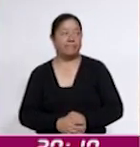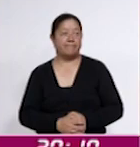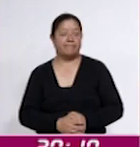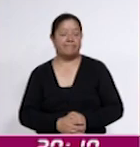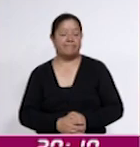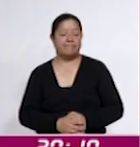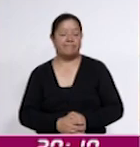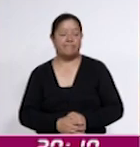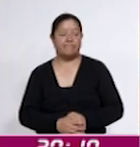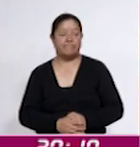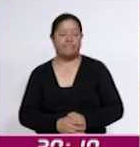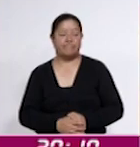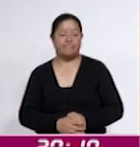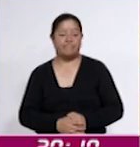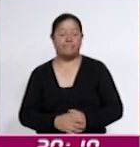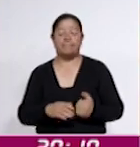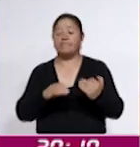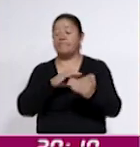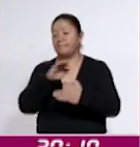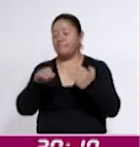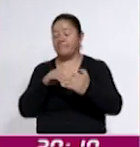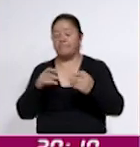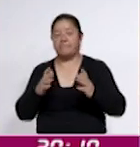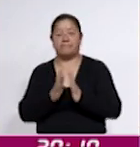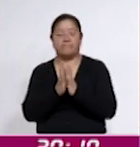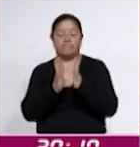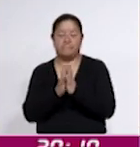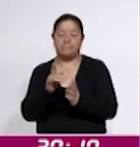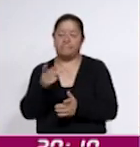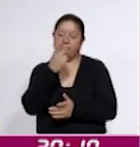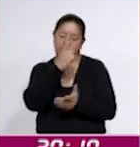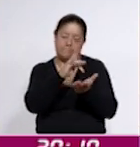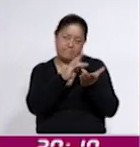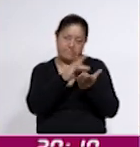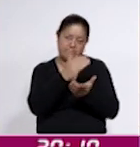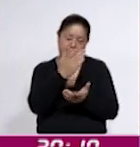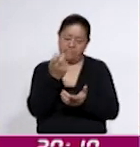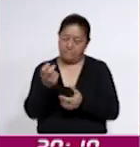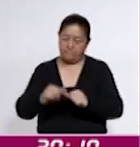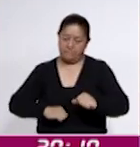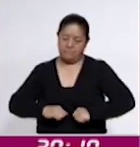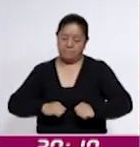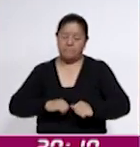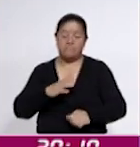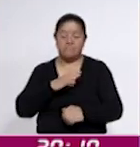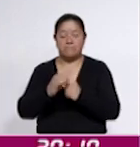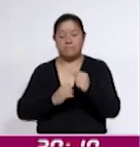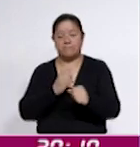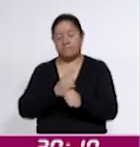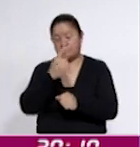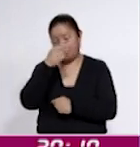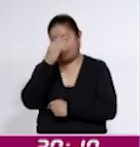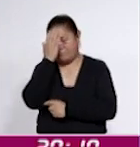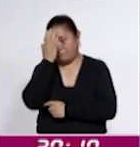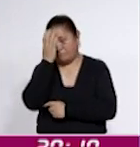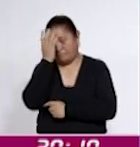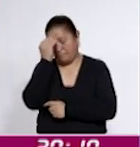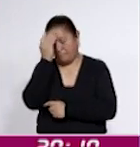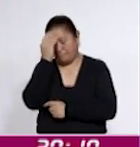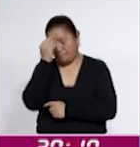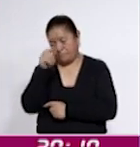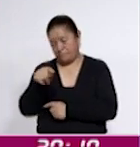Las y los participantes se agradecieron por estas actividades, ya que consideran que son una oportunidad para aprender a utilizar las tecnologías.